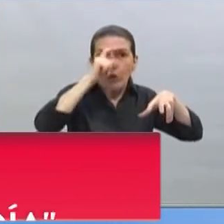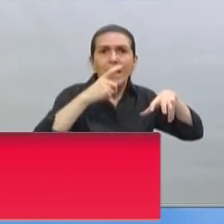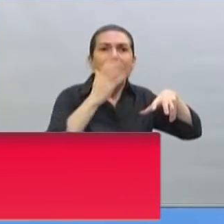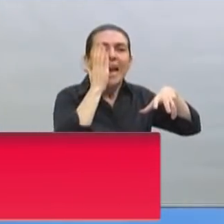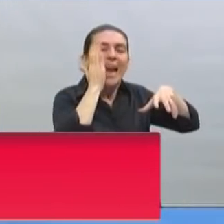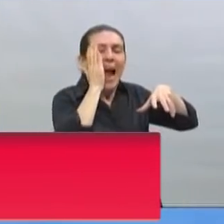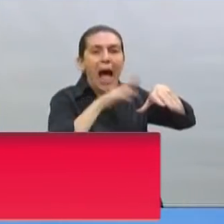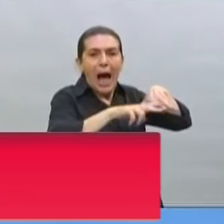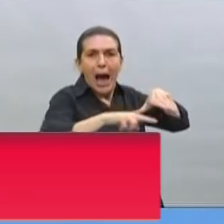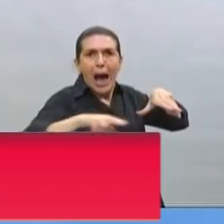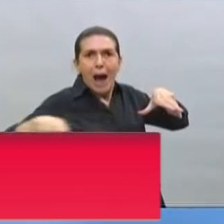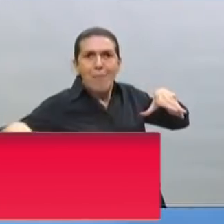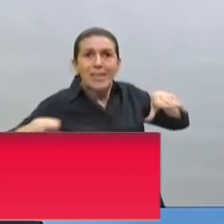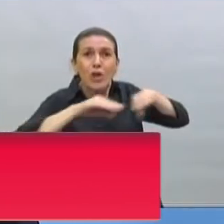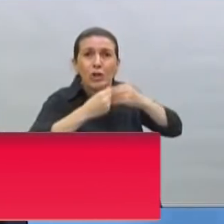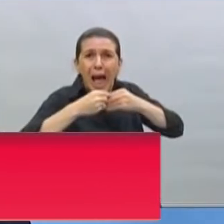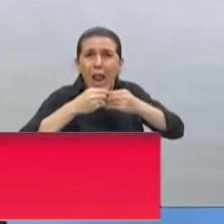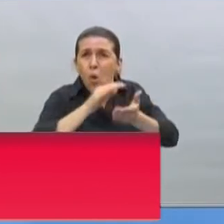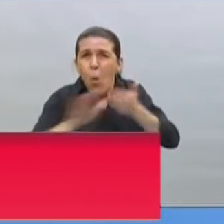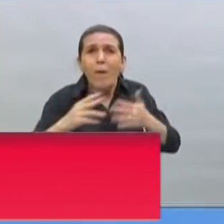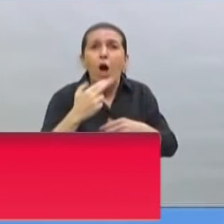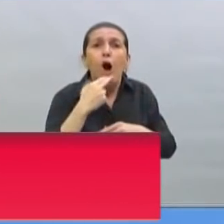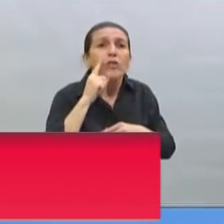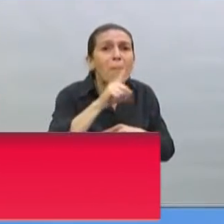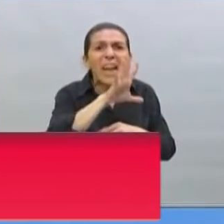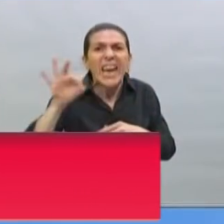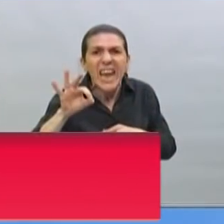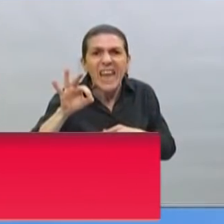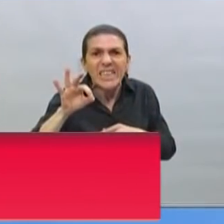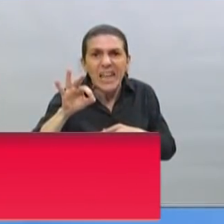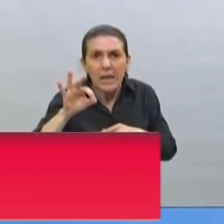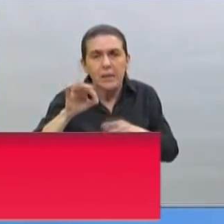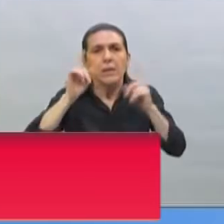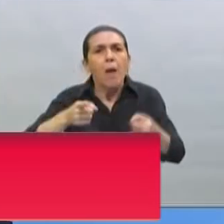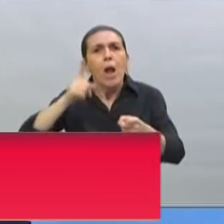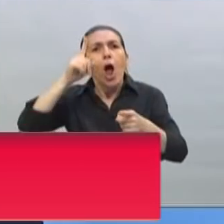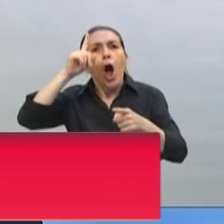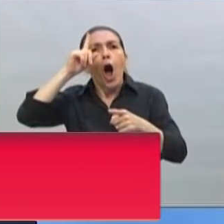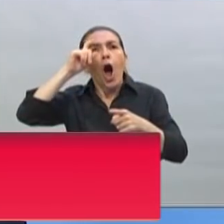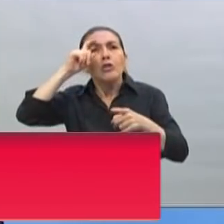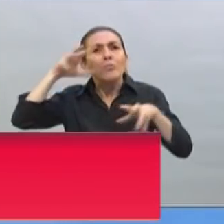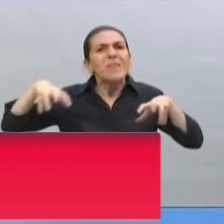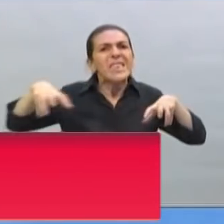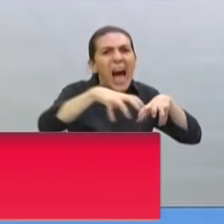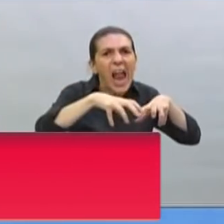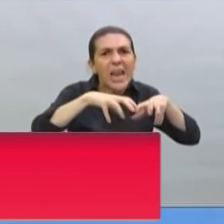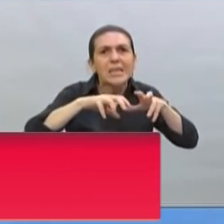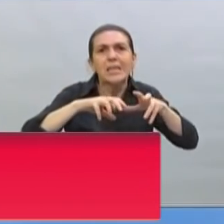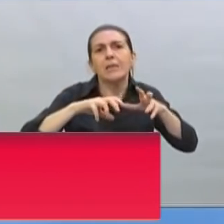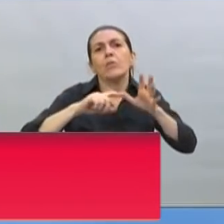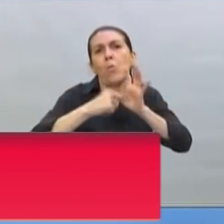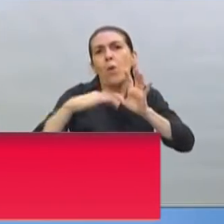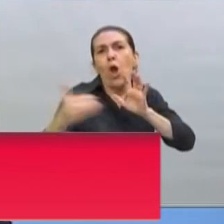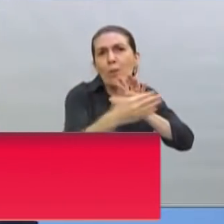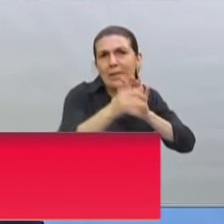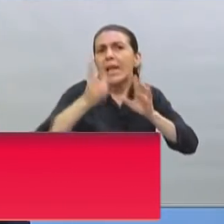.518 camas. 12 hospitales modulares, que no solo están en el Gran Buenos Aires, están en provincias como